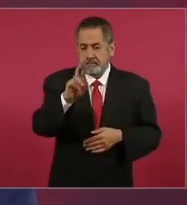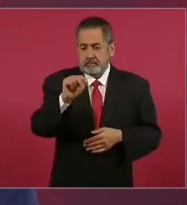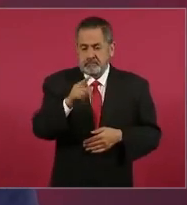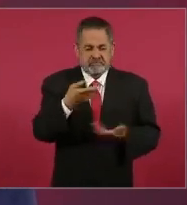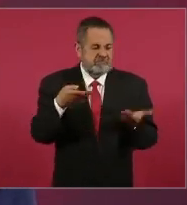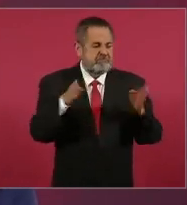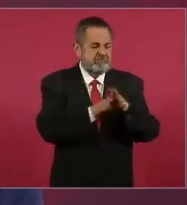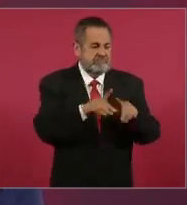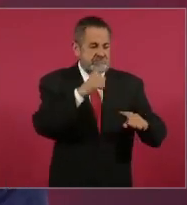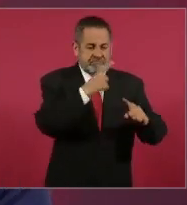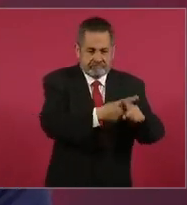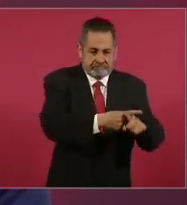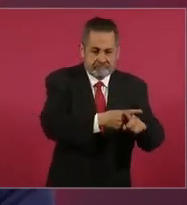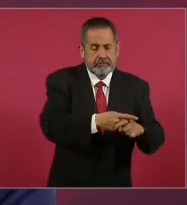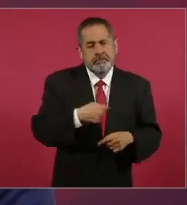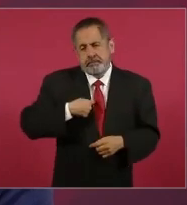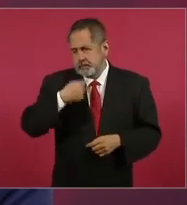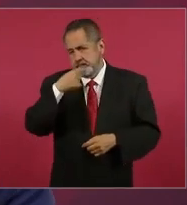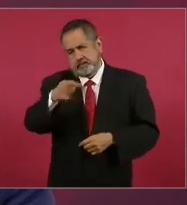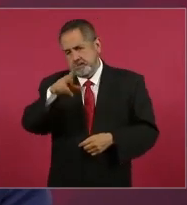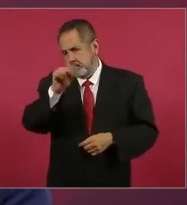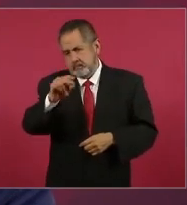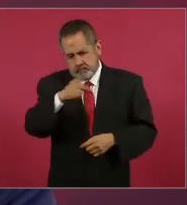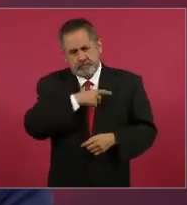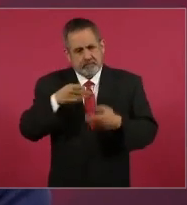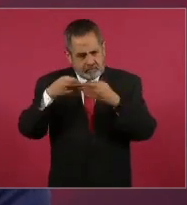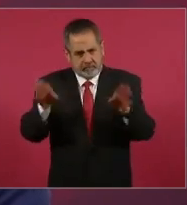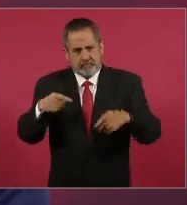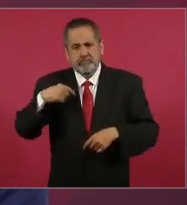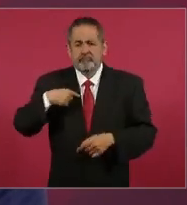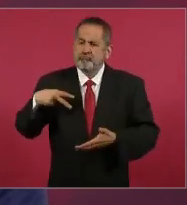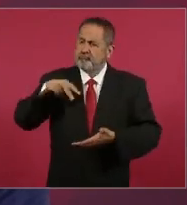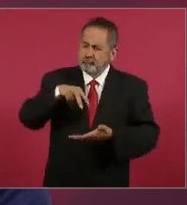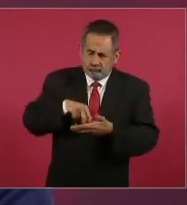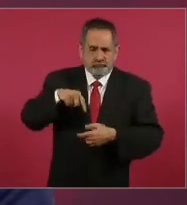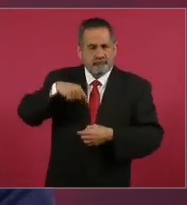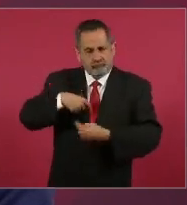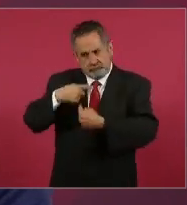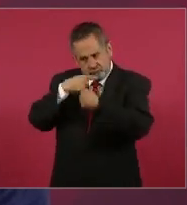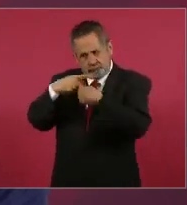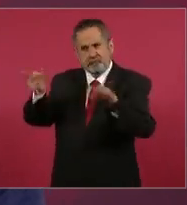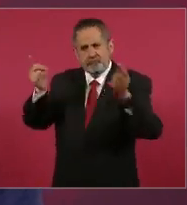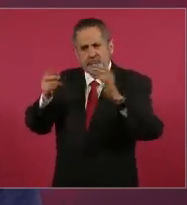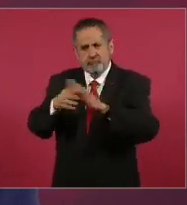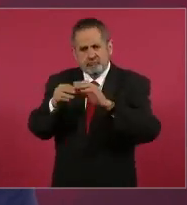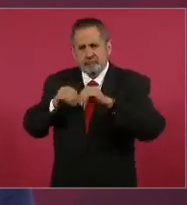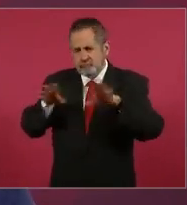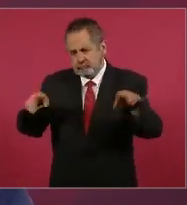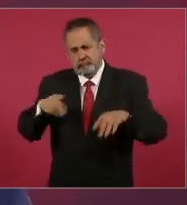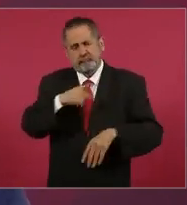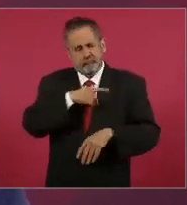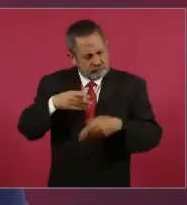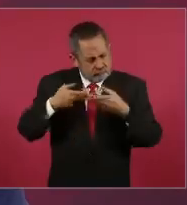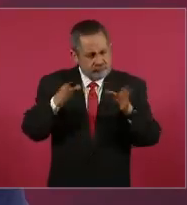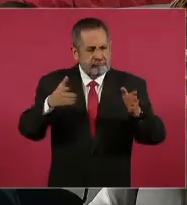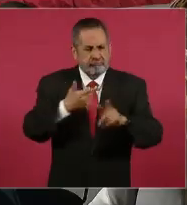y aquí lo manifesté.